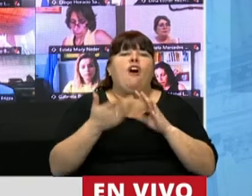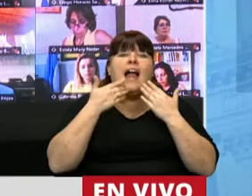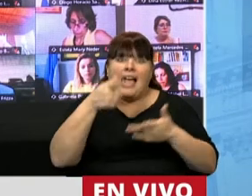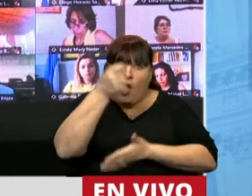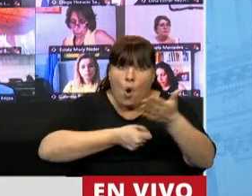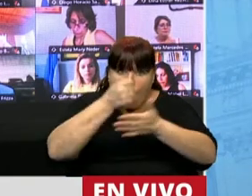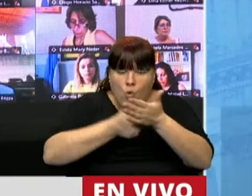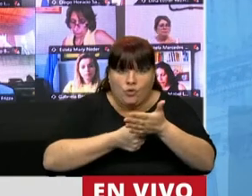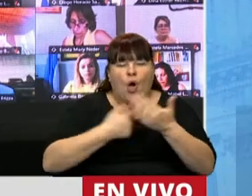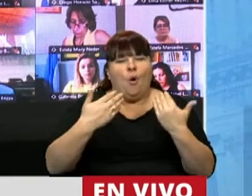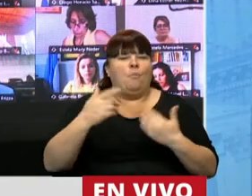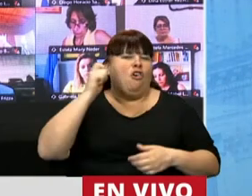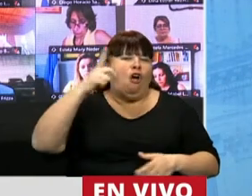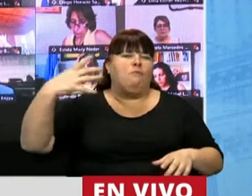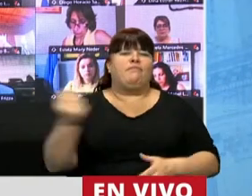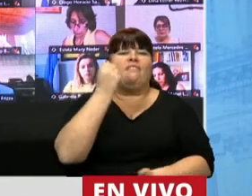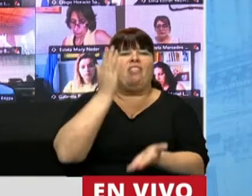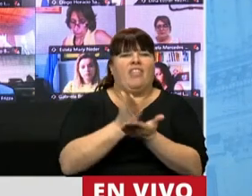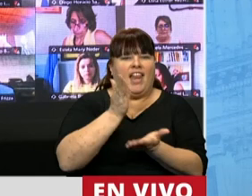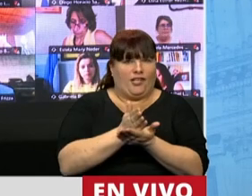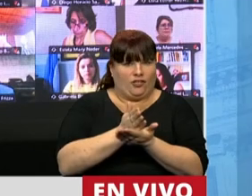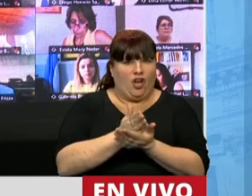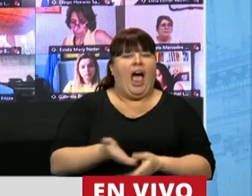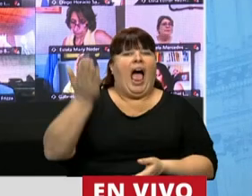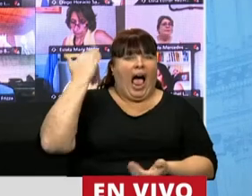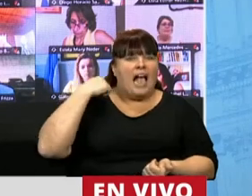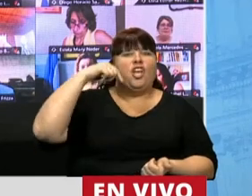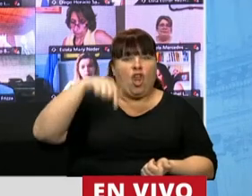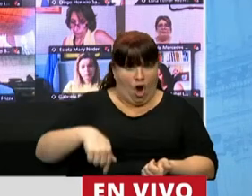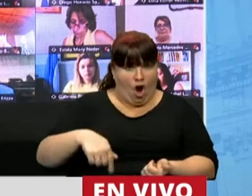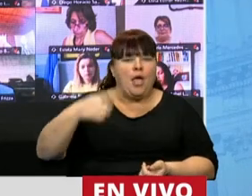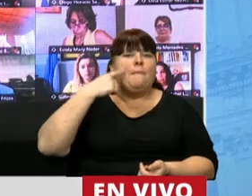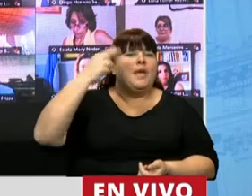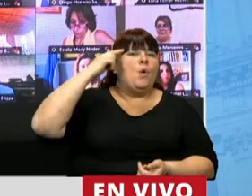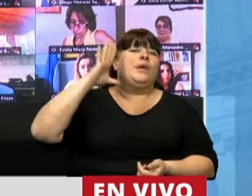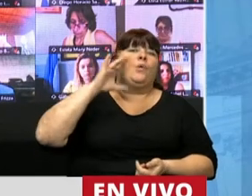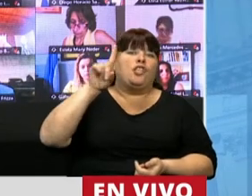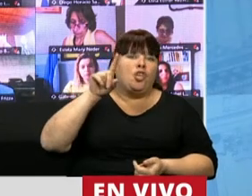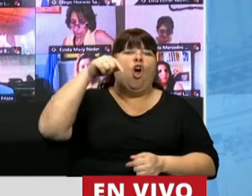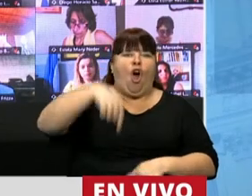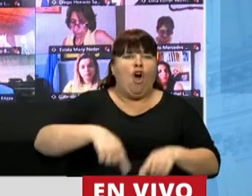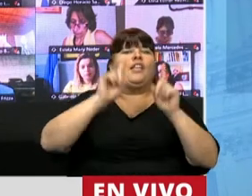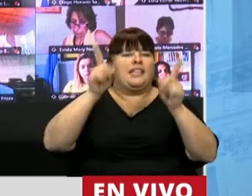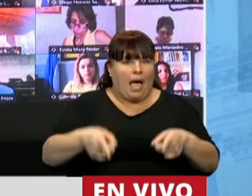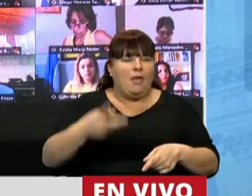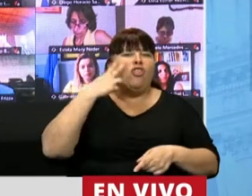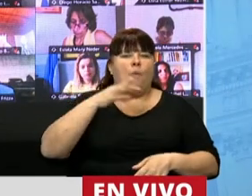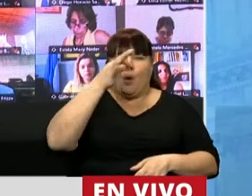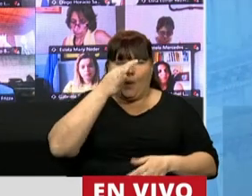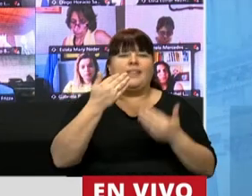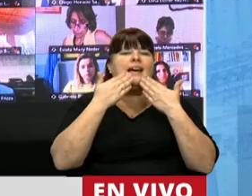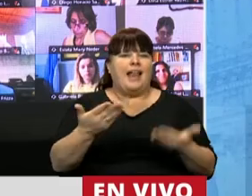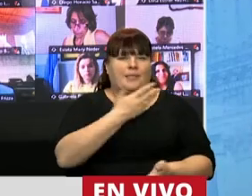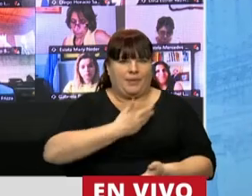esa lucha como se conquistan derechos ayer y hoy, en 1951 y hoy también en el 2020.